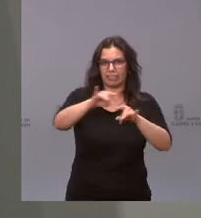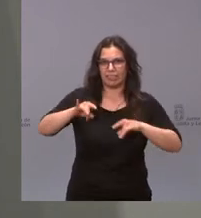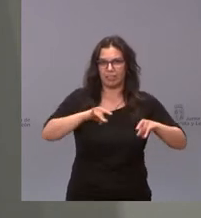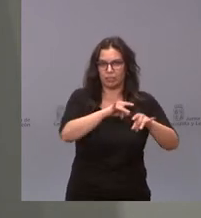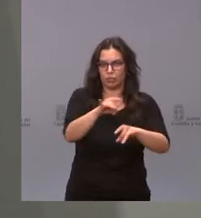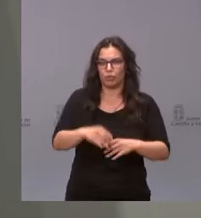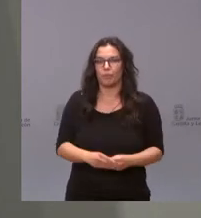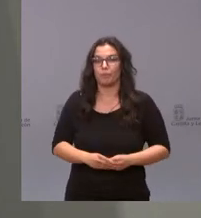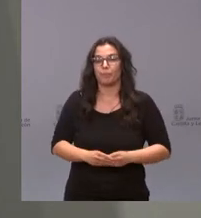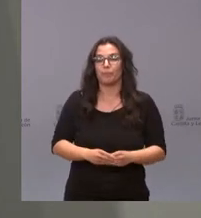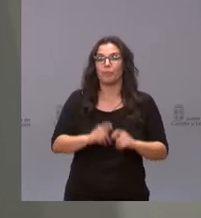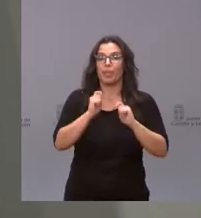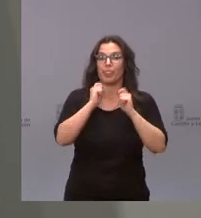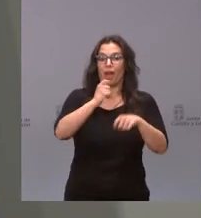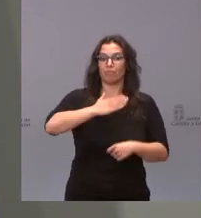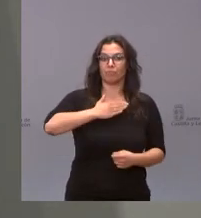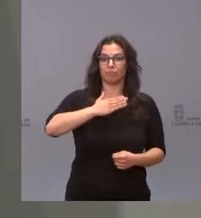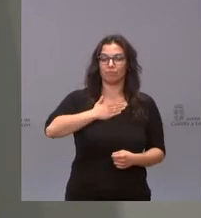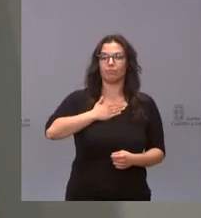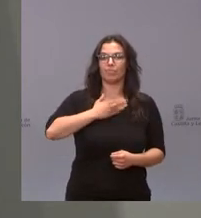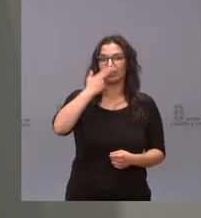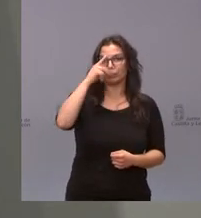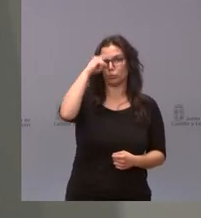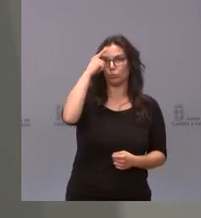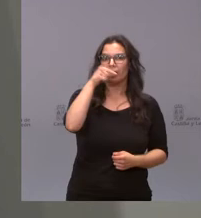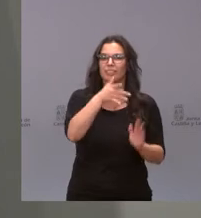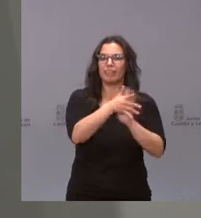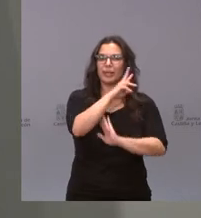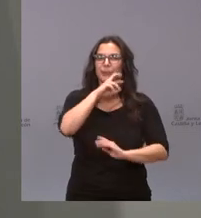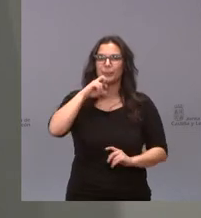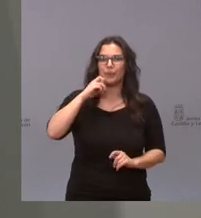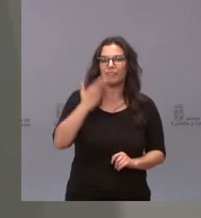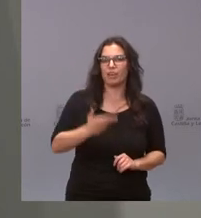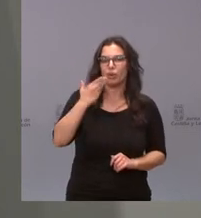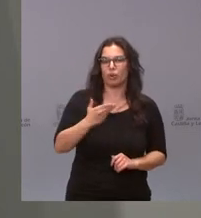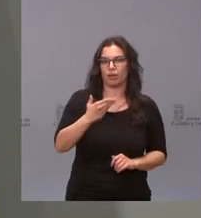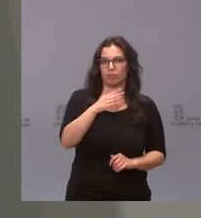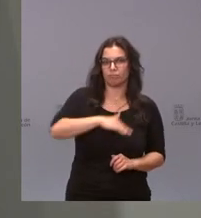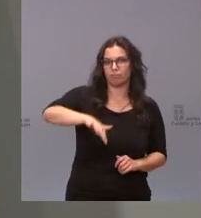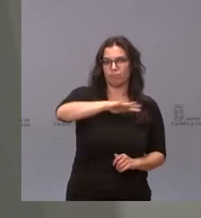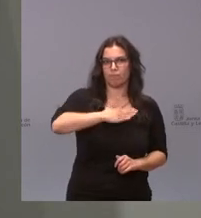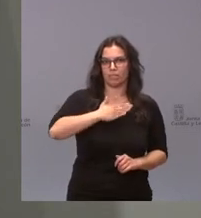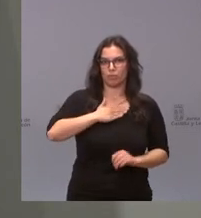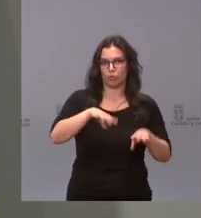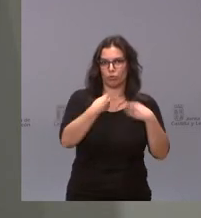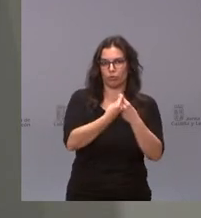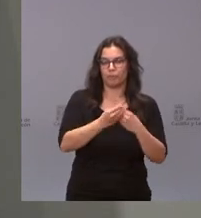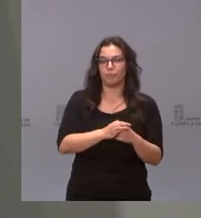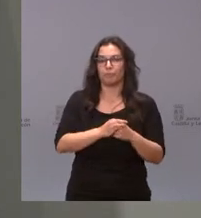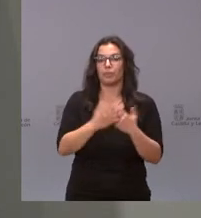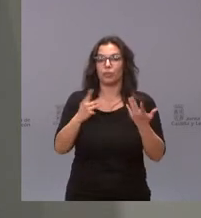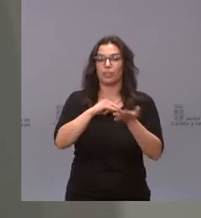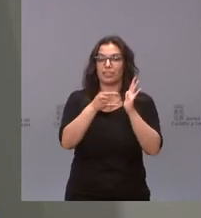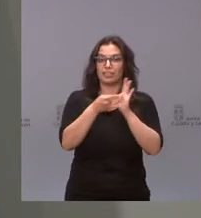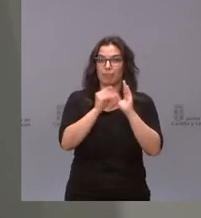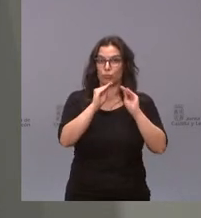En esta declaración se trata de valorar y de proteger este sistema patrimonial en su conjunto. Por ello, dentro del sistema minero de Favero